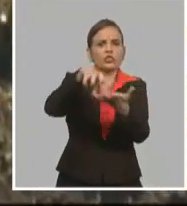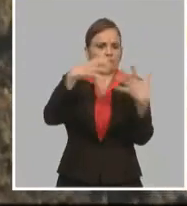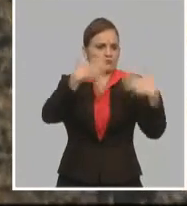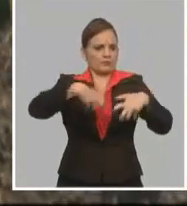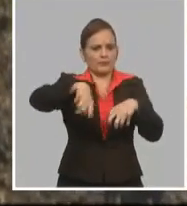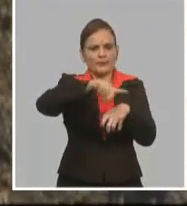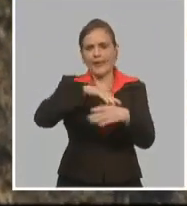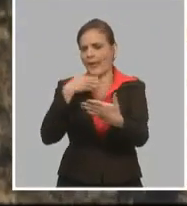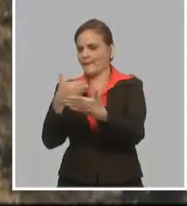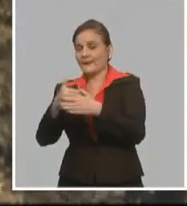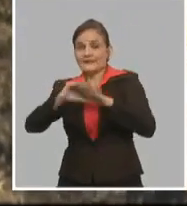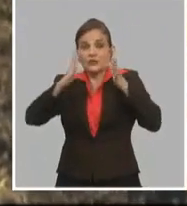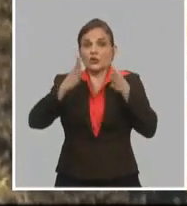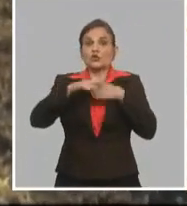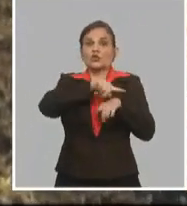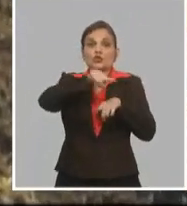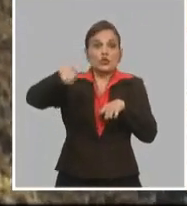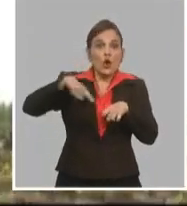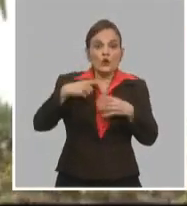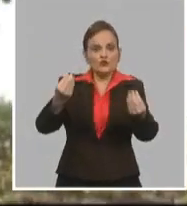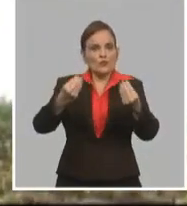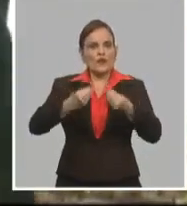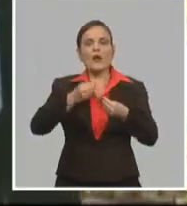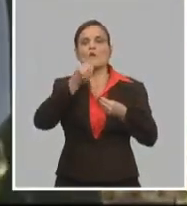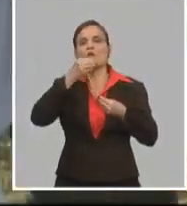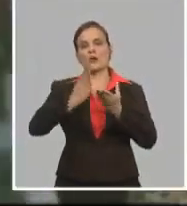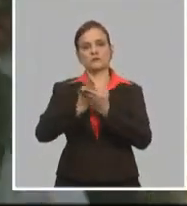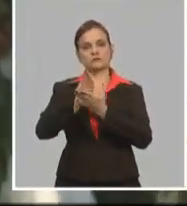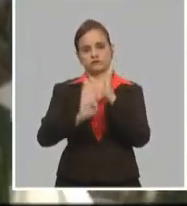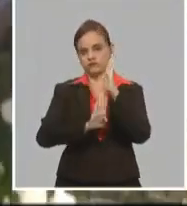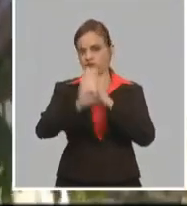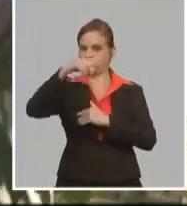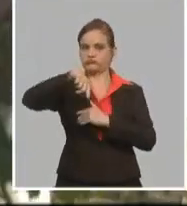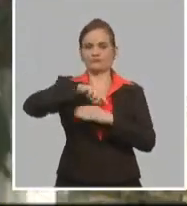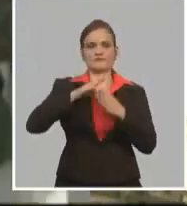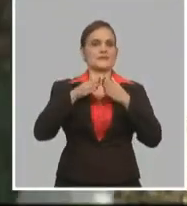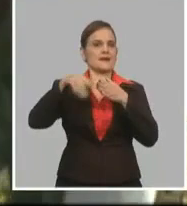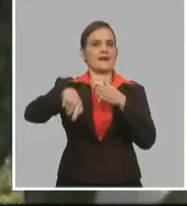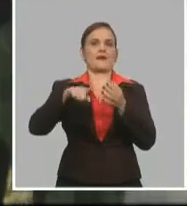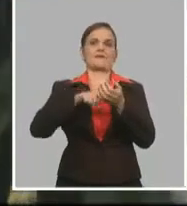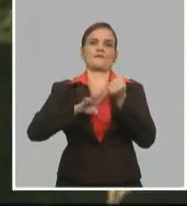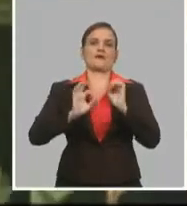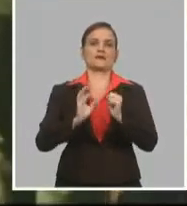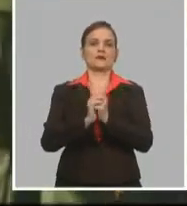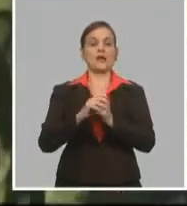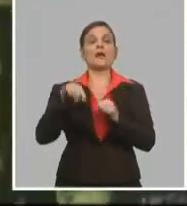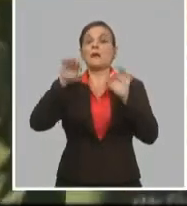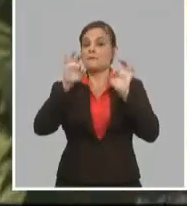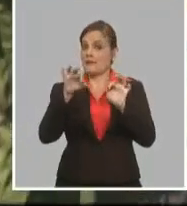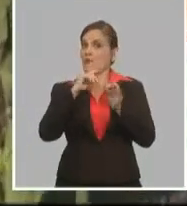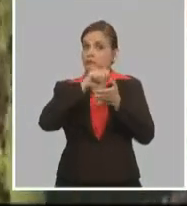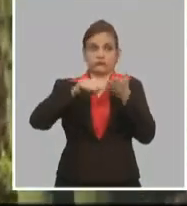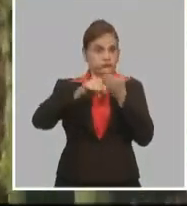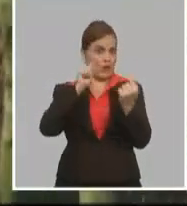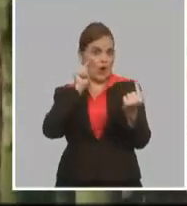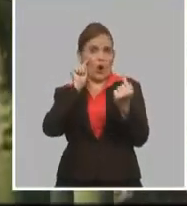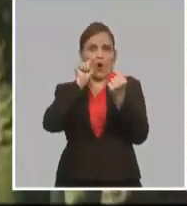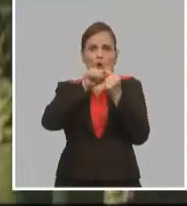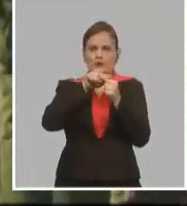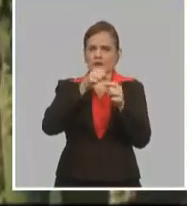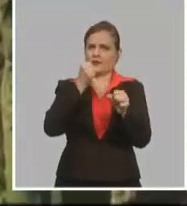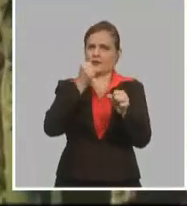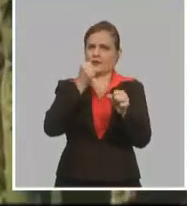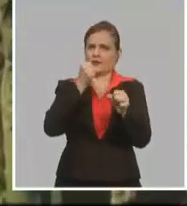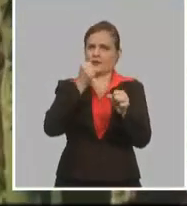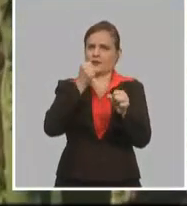por sus empresas, yo creo que sí. Y hay que proponérselo y nos los hemos propuesto. Yo creo que en esas motivaciones de las cuales te